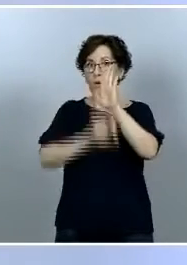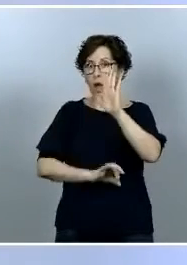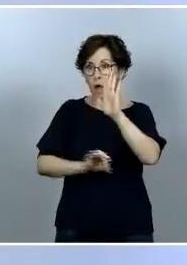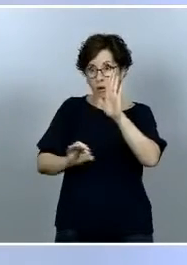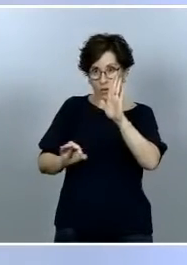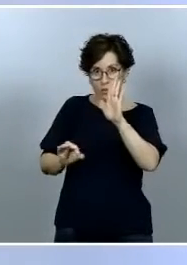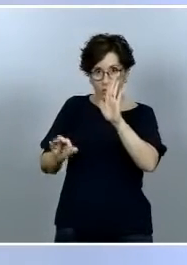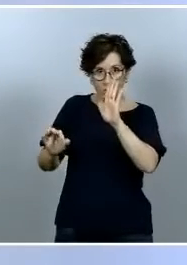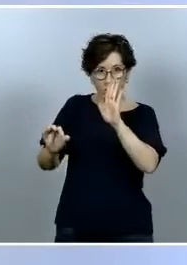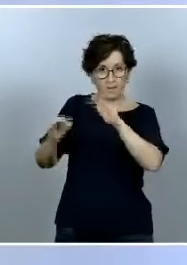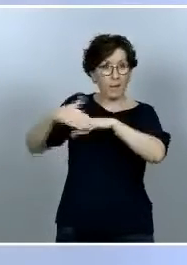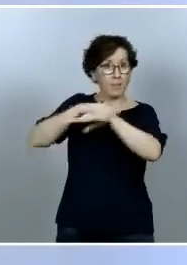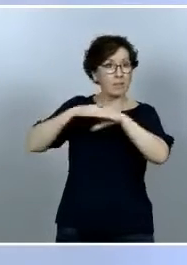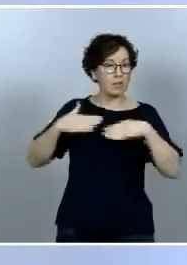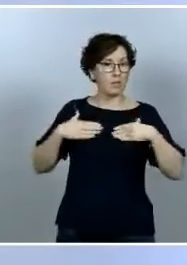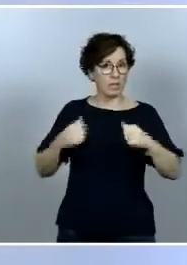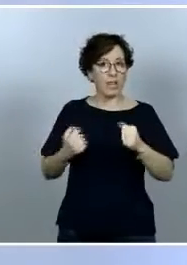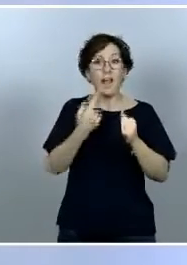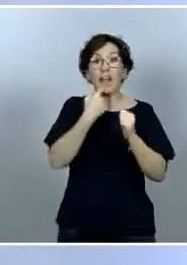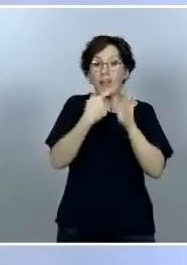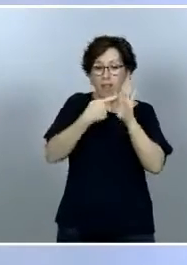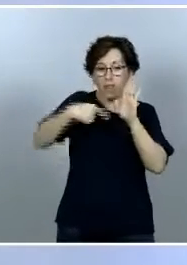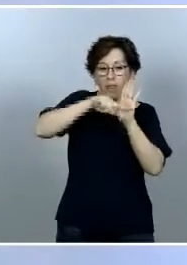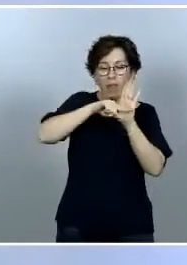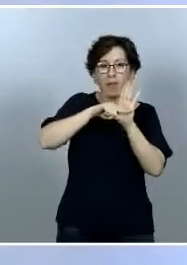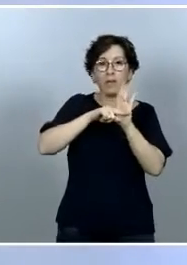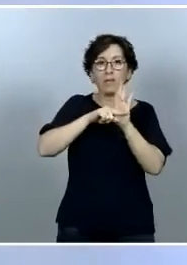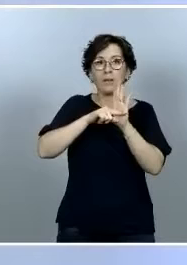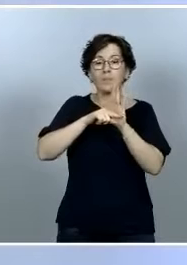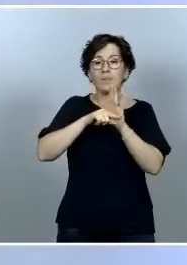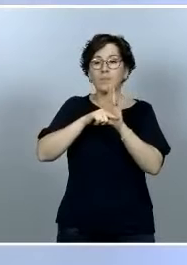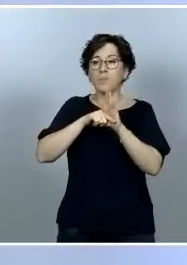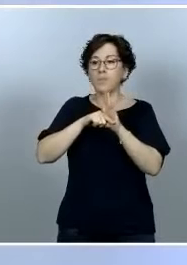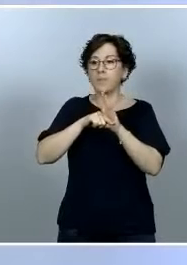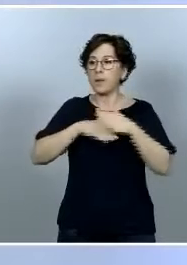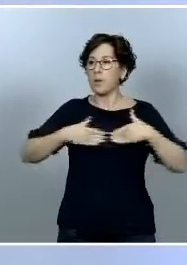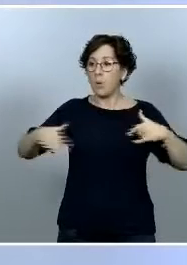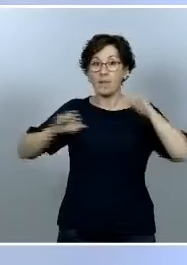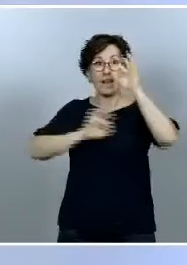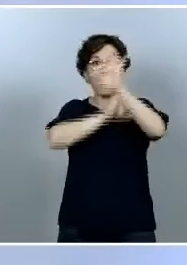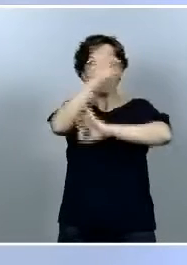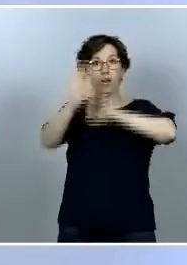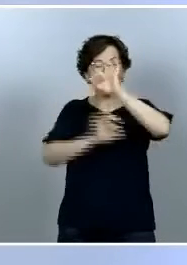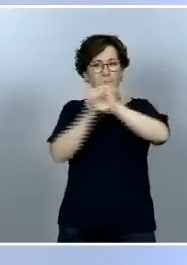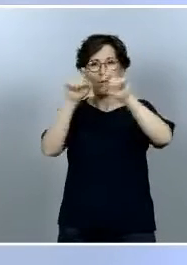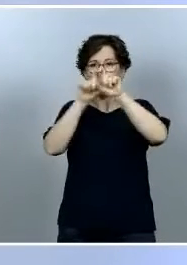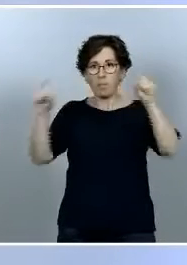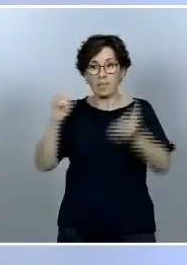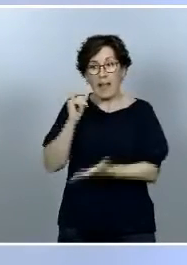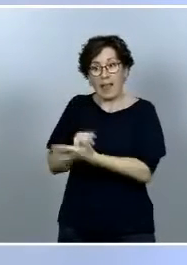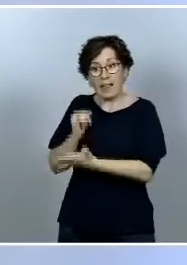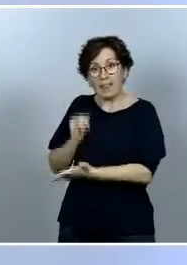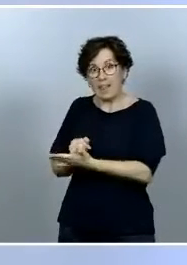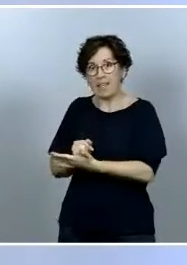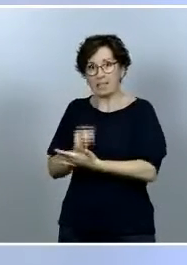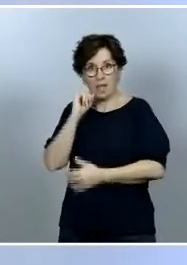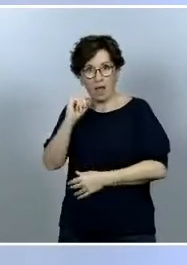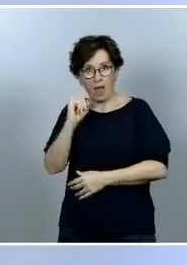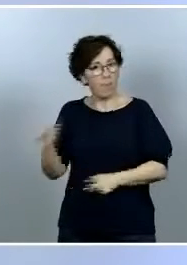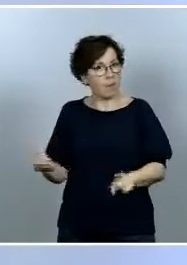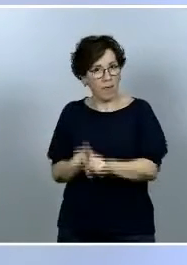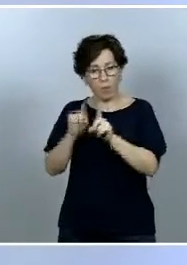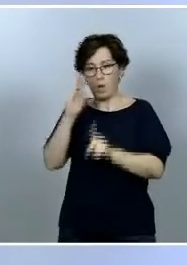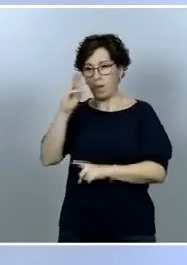que prescribe que todo colectivo toda organización que disponga de test bien sean PCR bien sean test de diagnóstico rápido